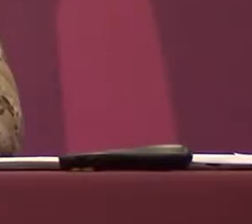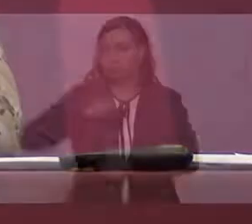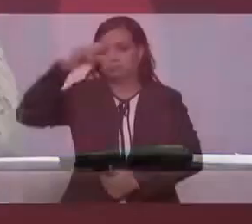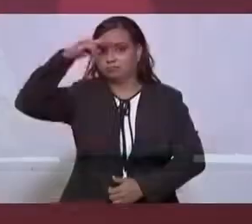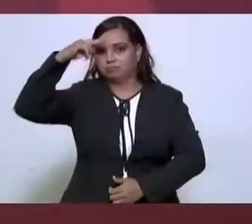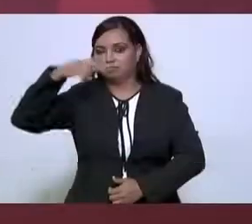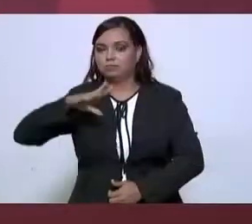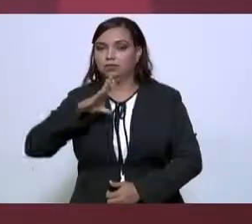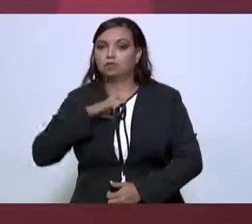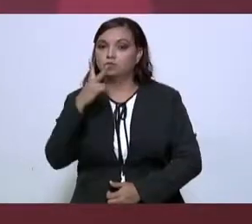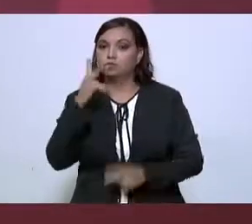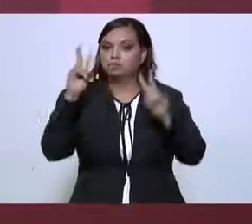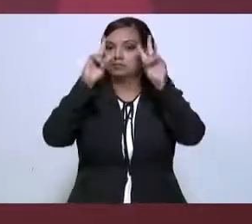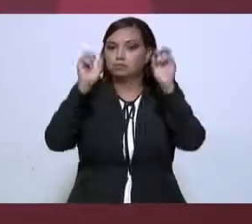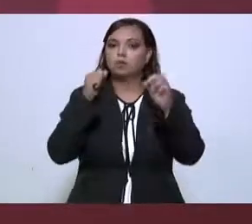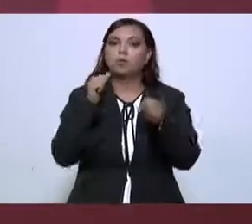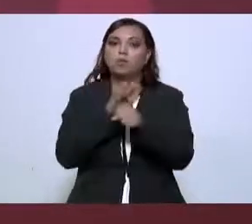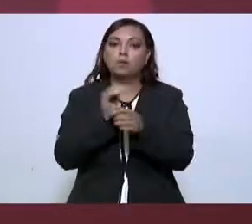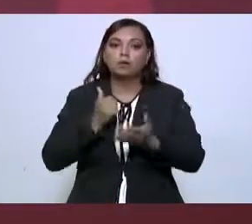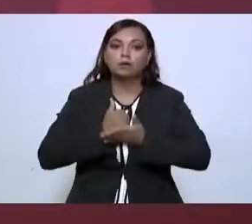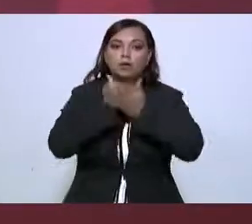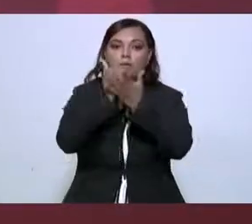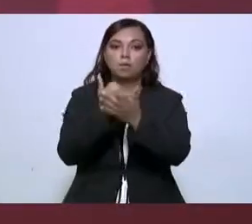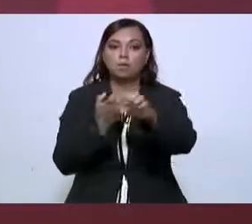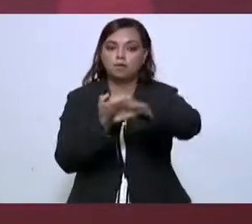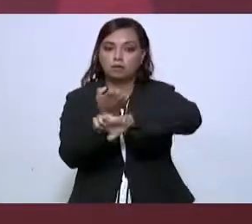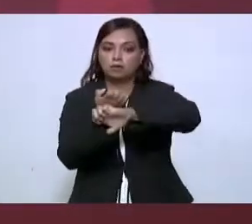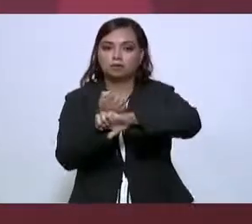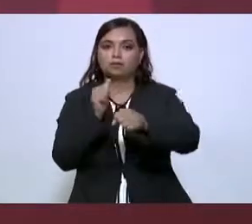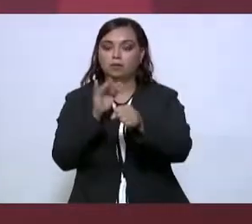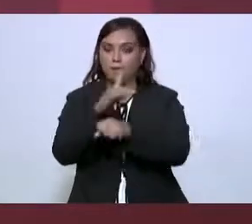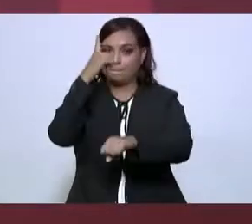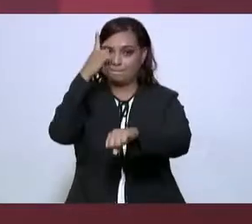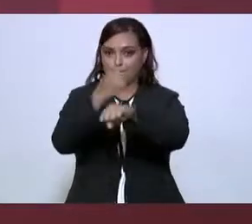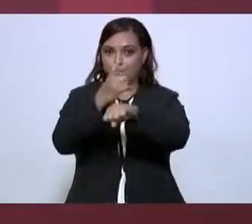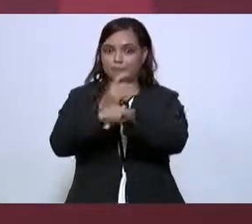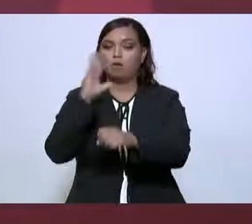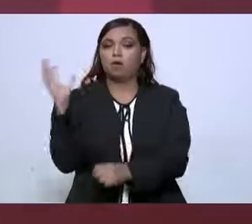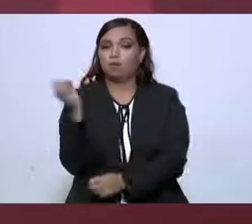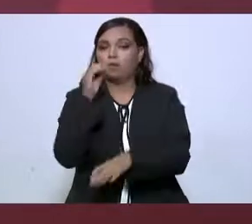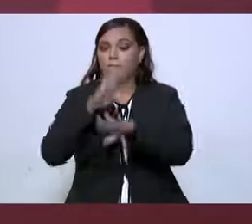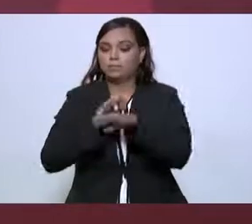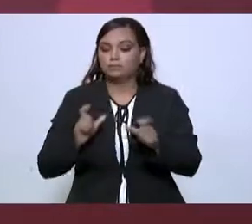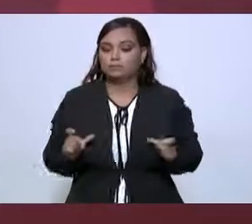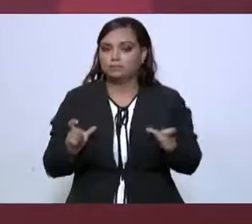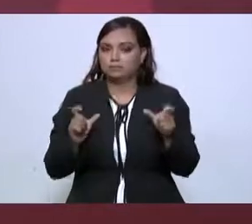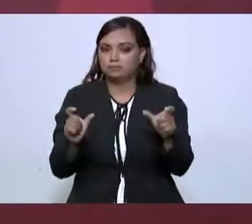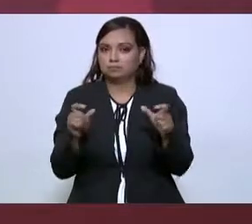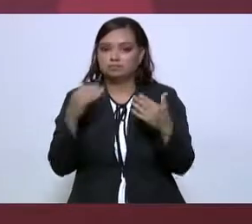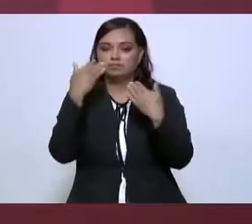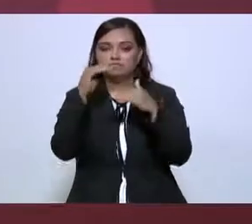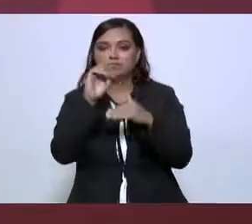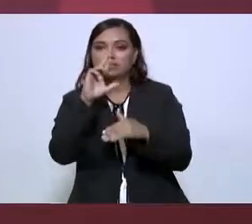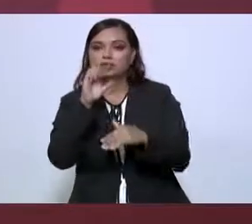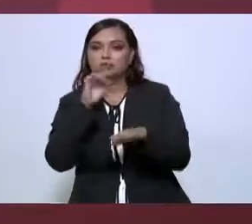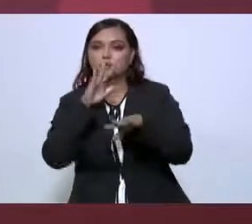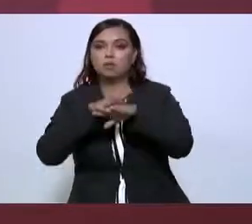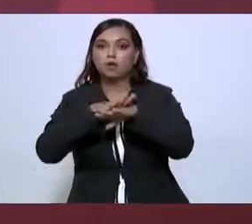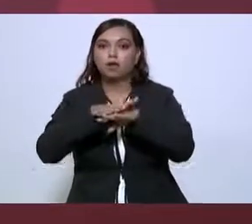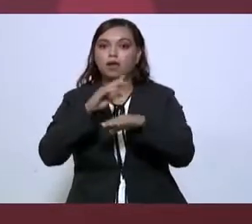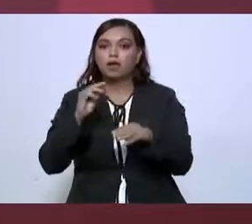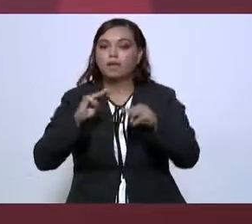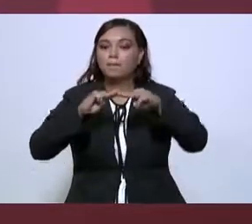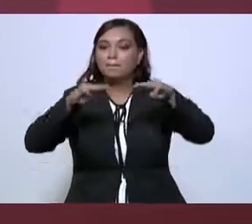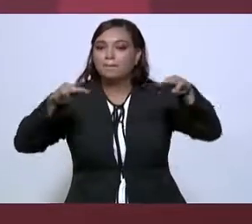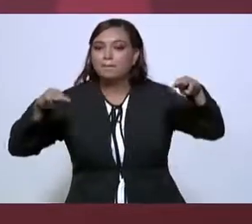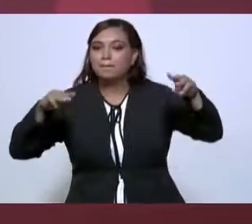rubros en los que vamos a apoyar al estado. Primero que nada, vamos a reforzar la seguridad en las áreas costeras que son